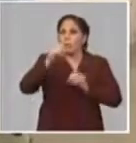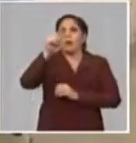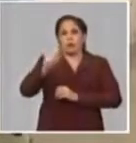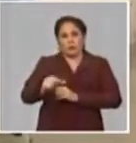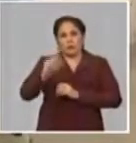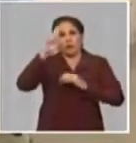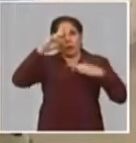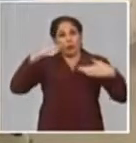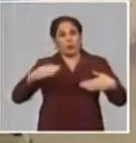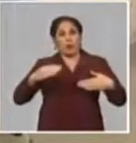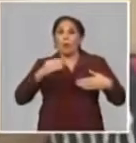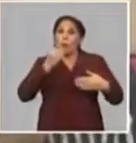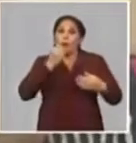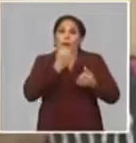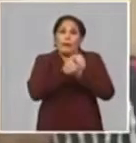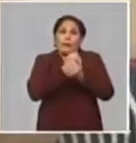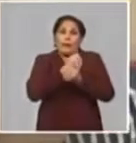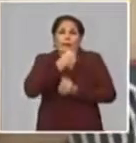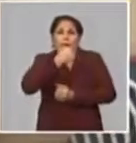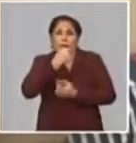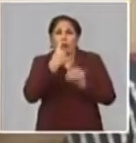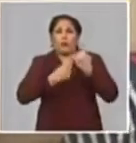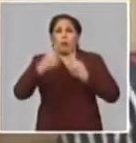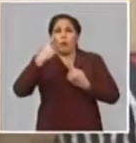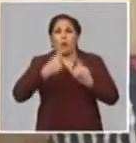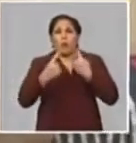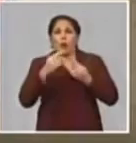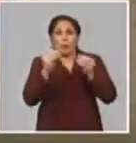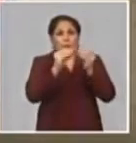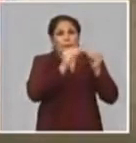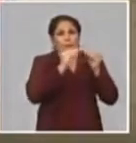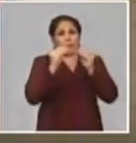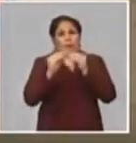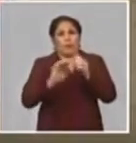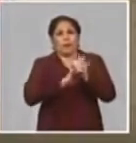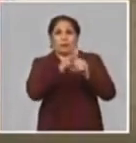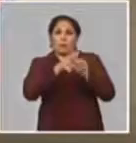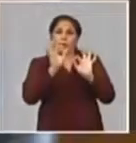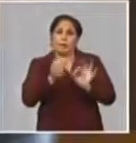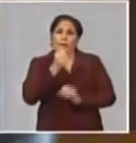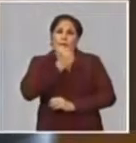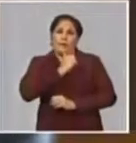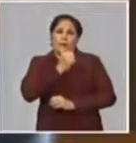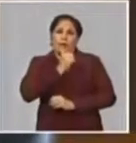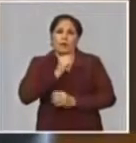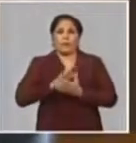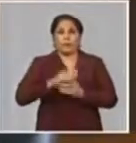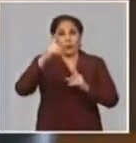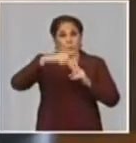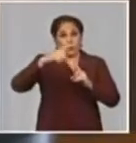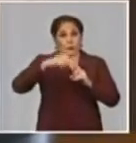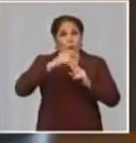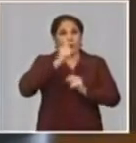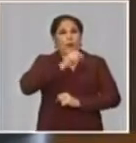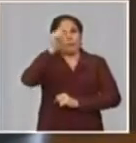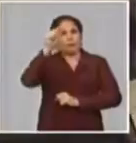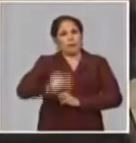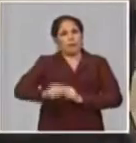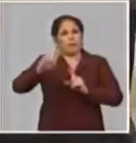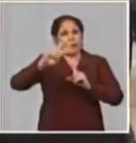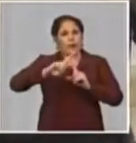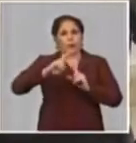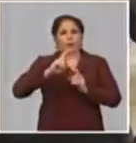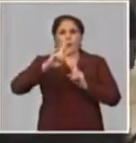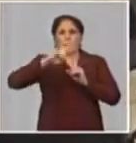salud de grupos vulnerables ante probabilidades de contagio por el nuevo coronavirus. Desde las Tunas, Natacha Díaz-Bardón,